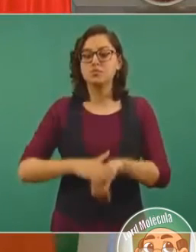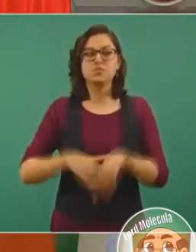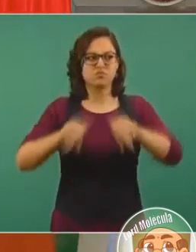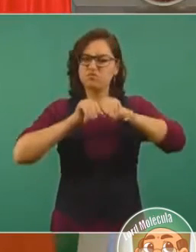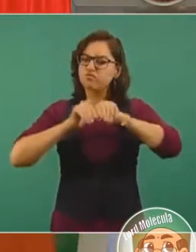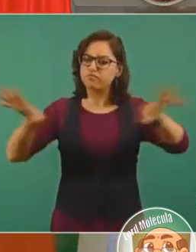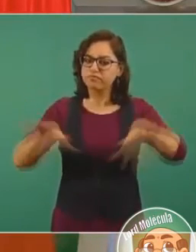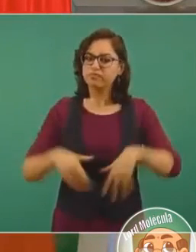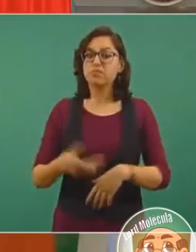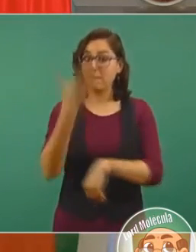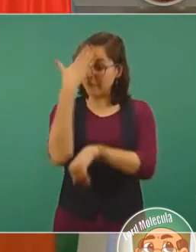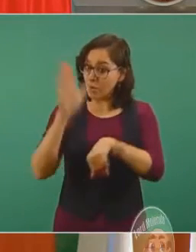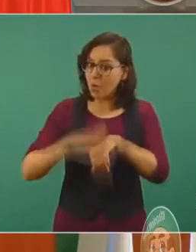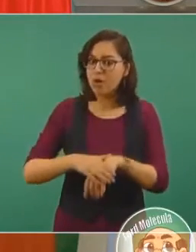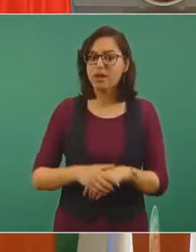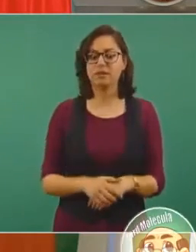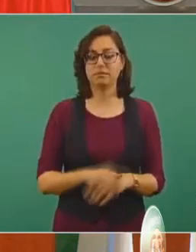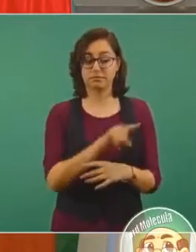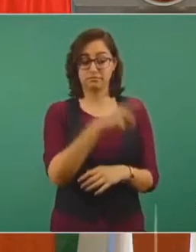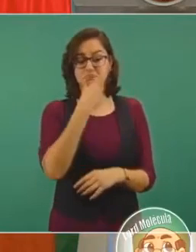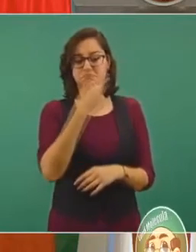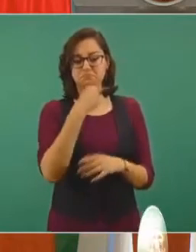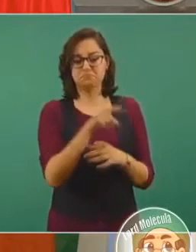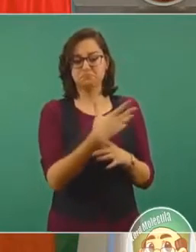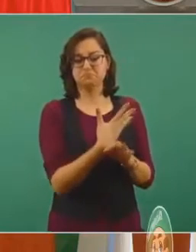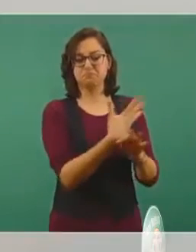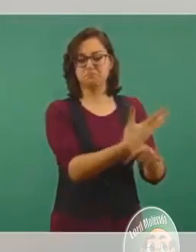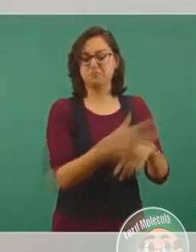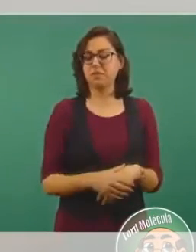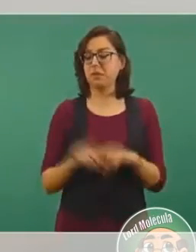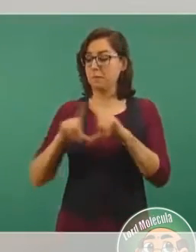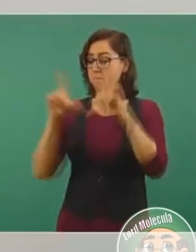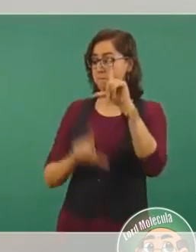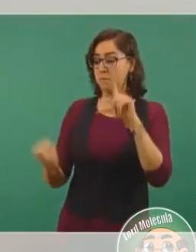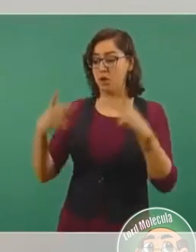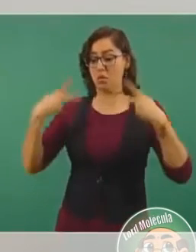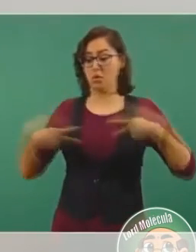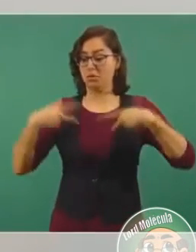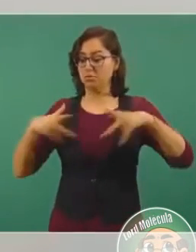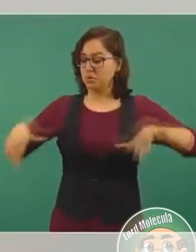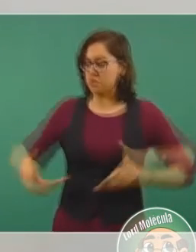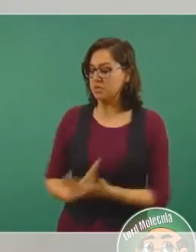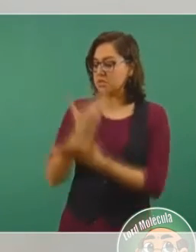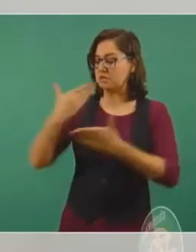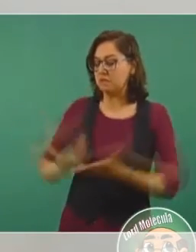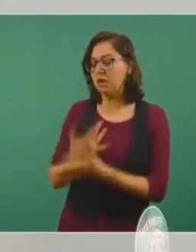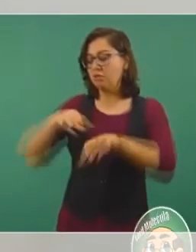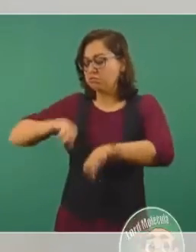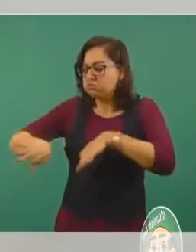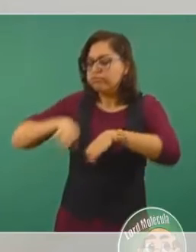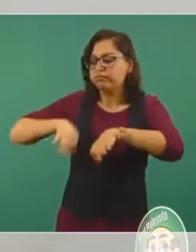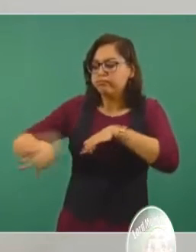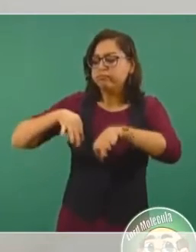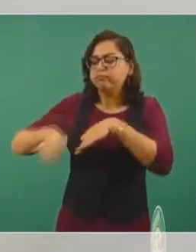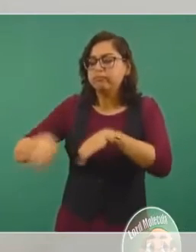lejos, consideran que los mexicanos nacieron para enriquecer a extranjeros